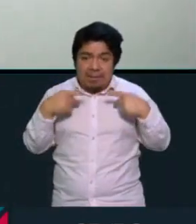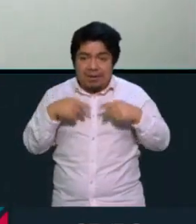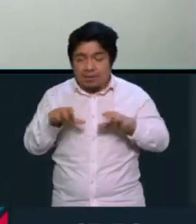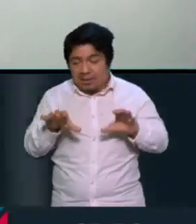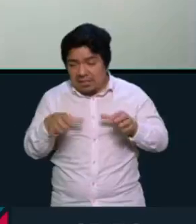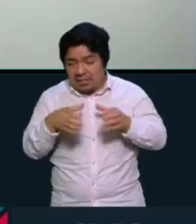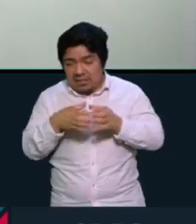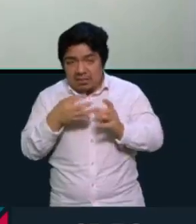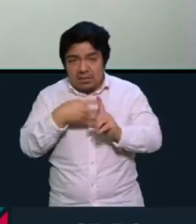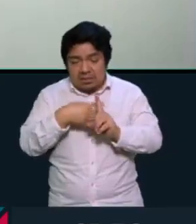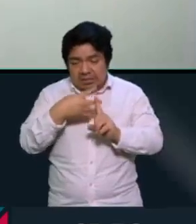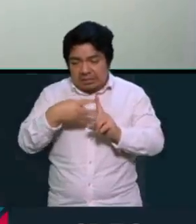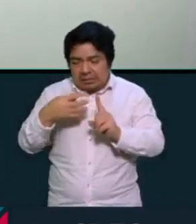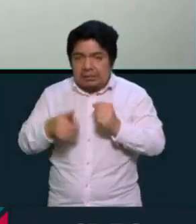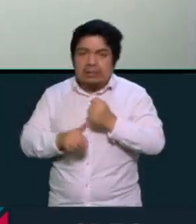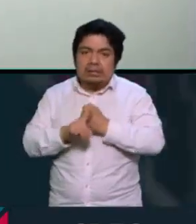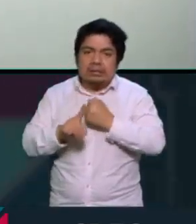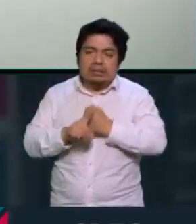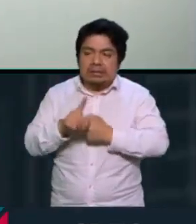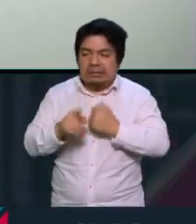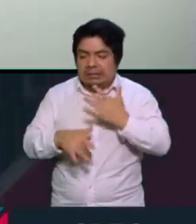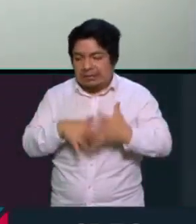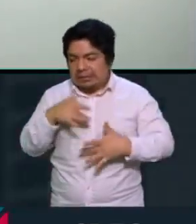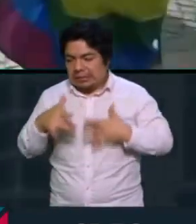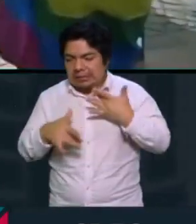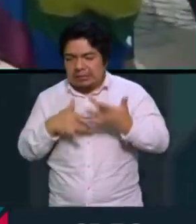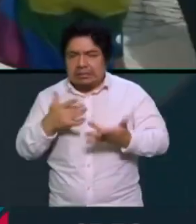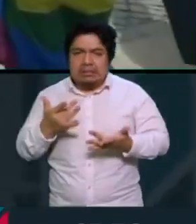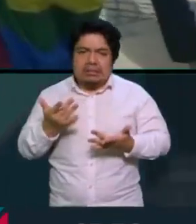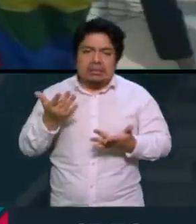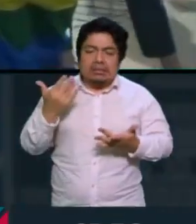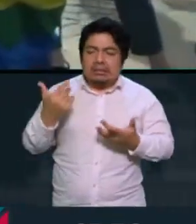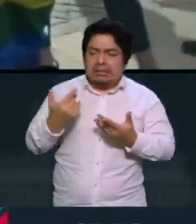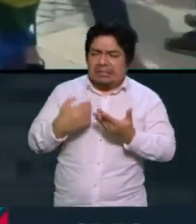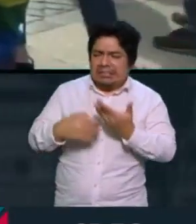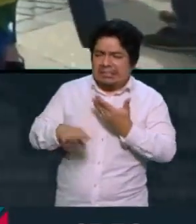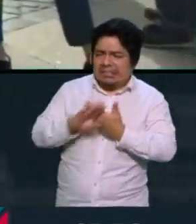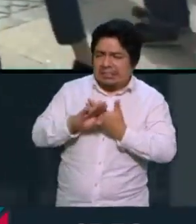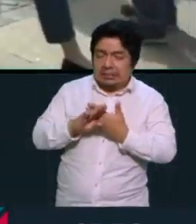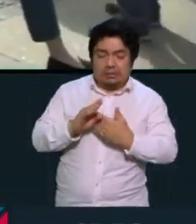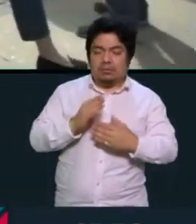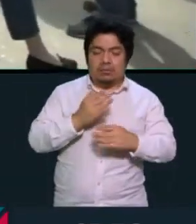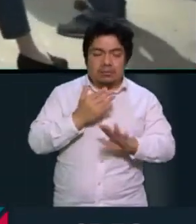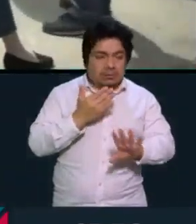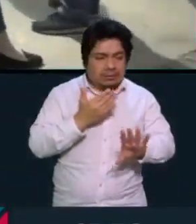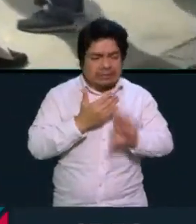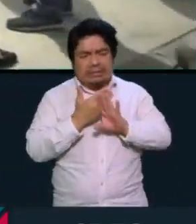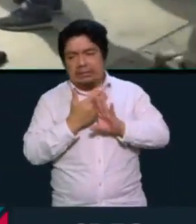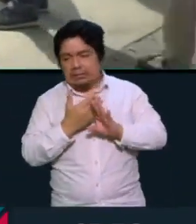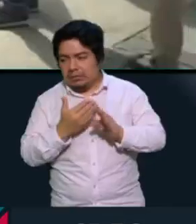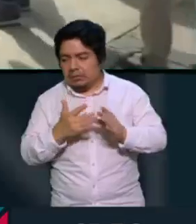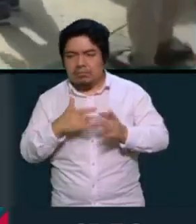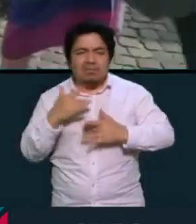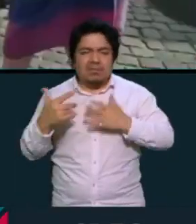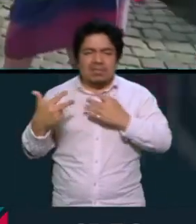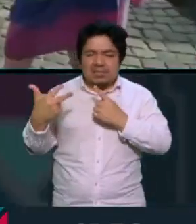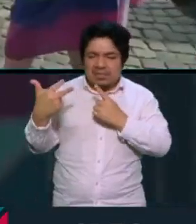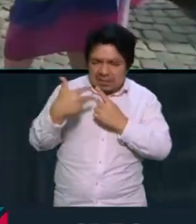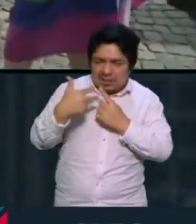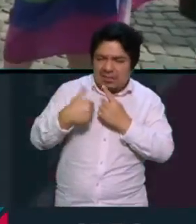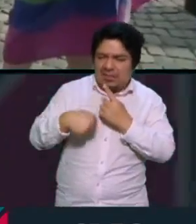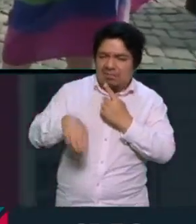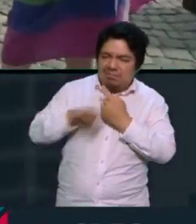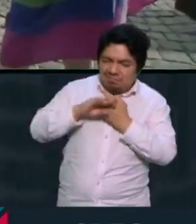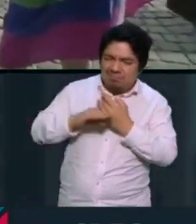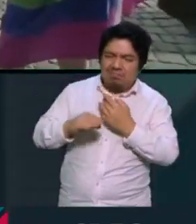blanco fácil de cierto tipo de persecución, ¿no? De diferentes cosas extrañas,